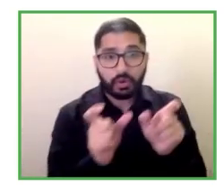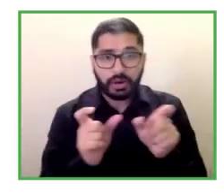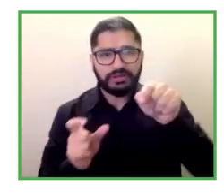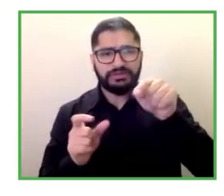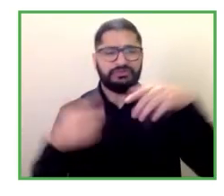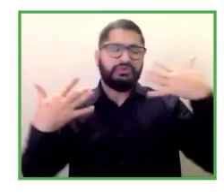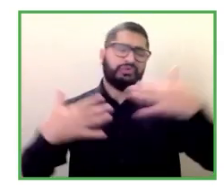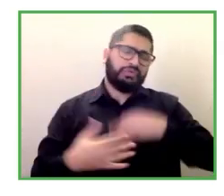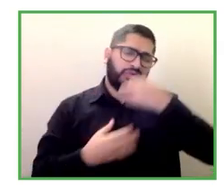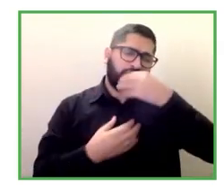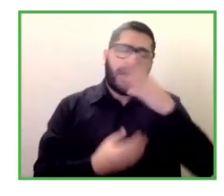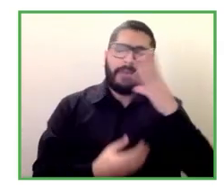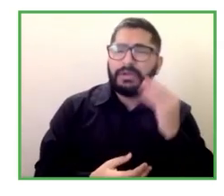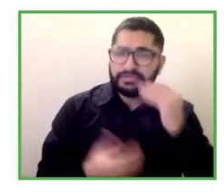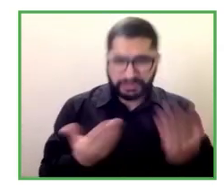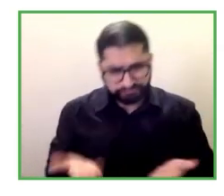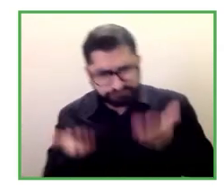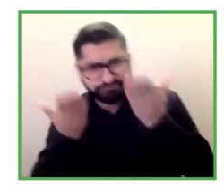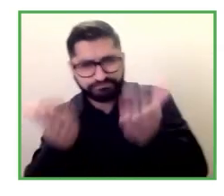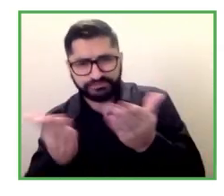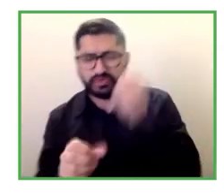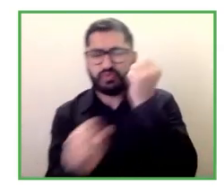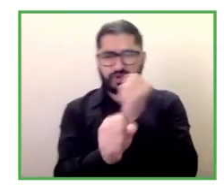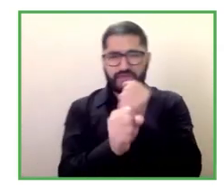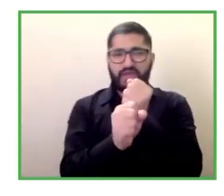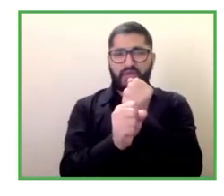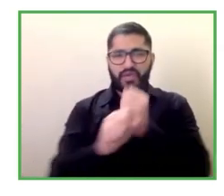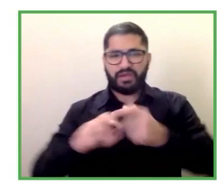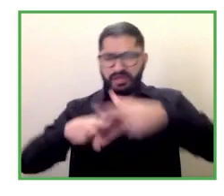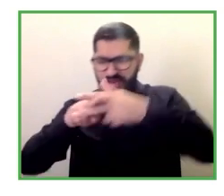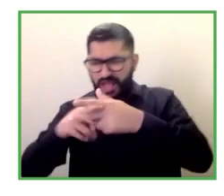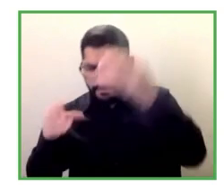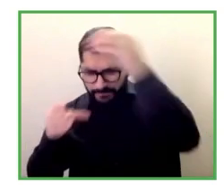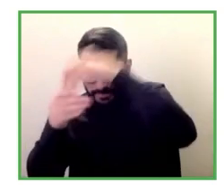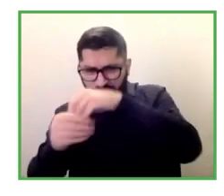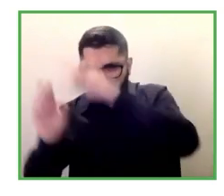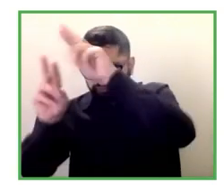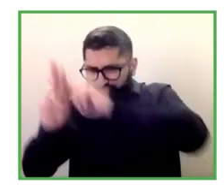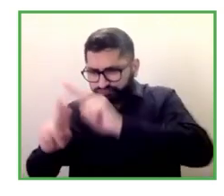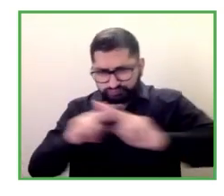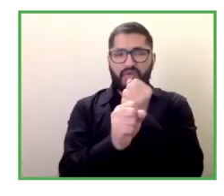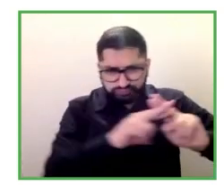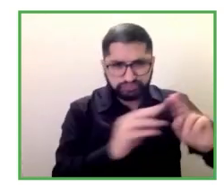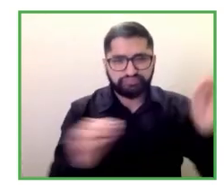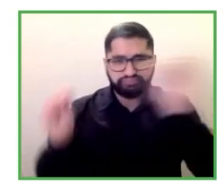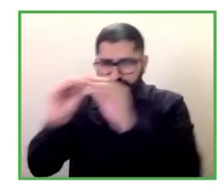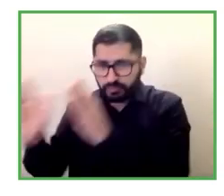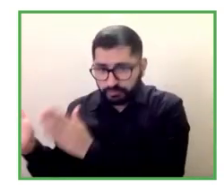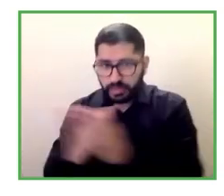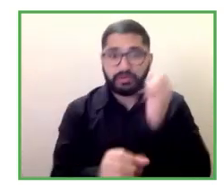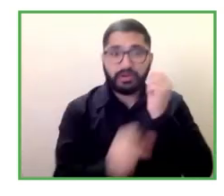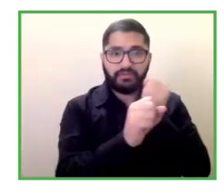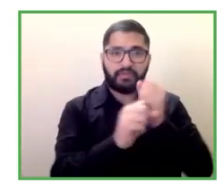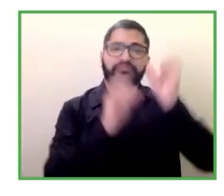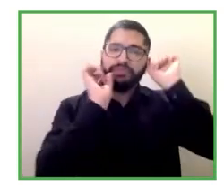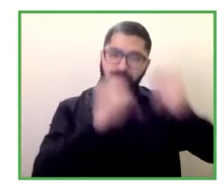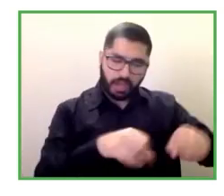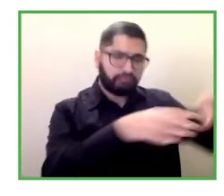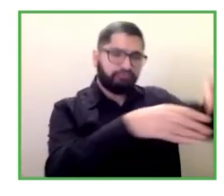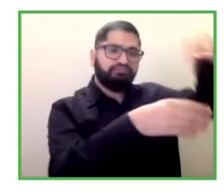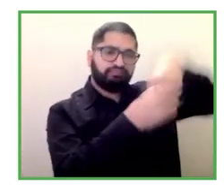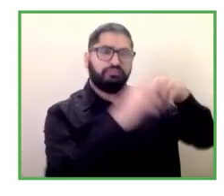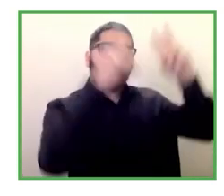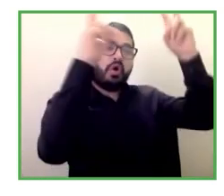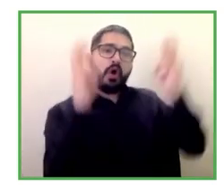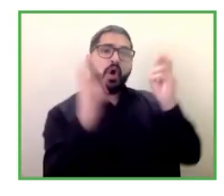trabajadores las herramientas para retener a sus trabajadores cuando se lesionan o cuando ocurre un cambio de